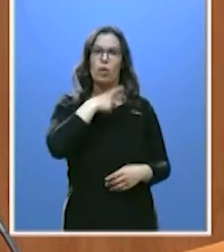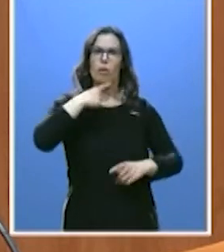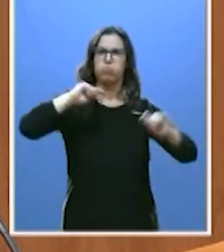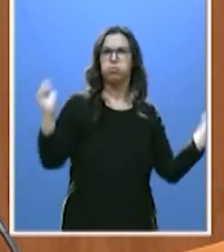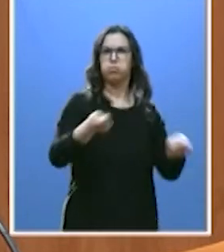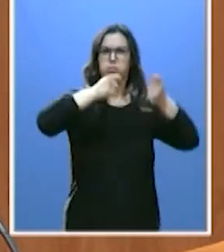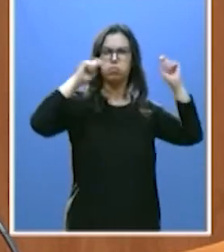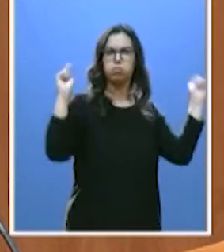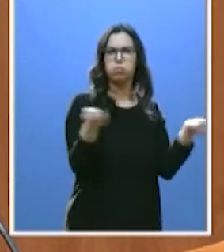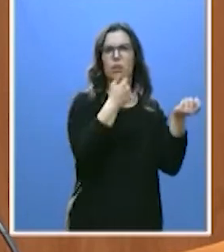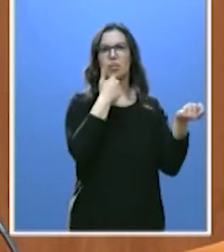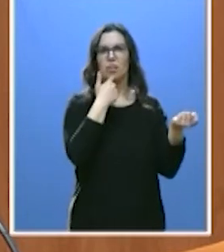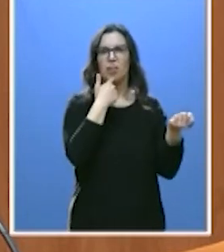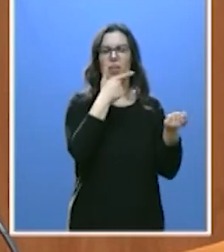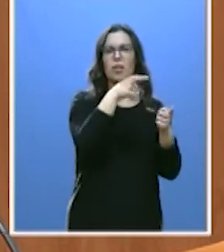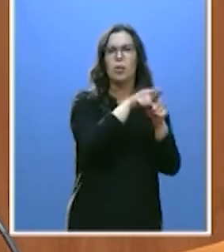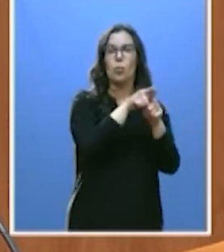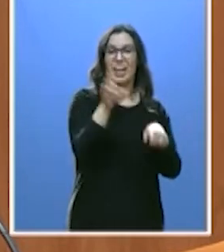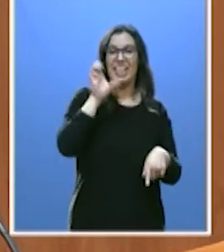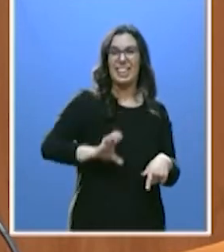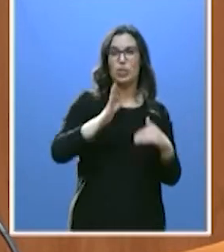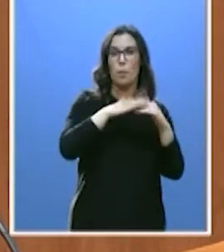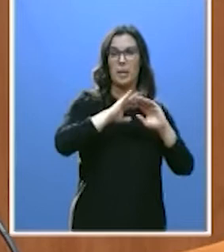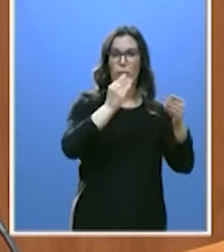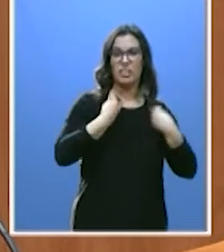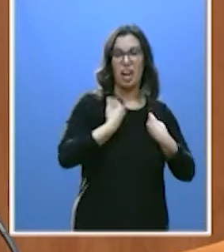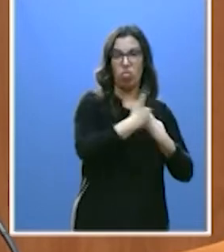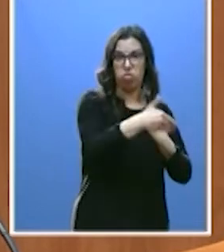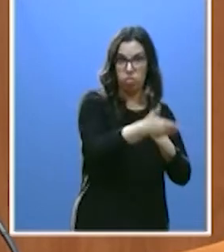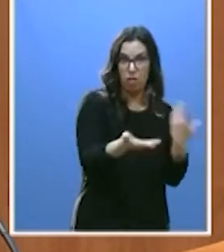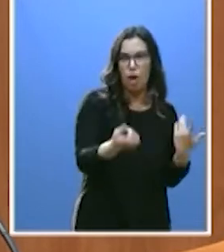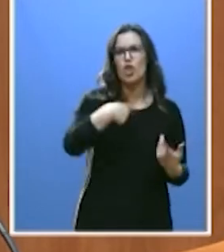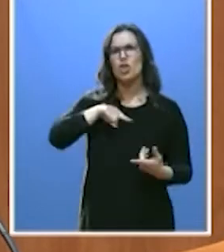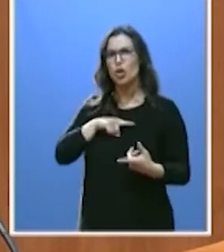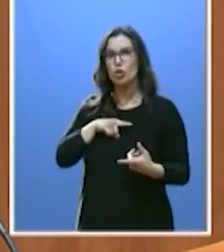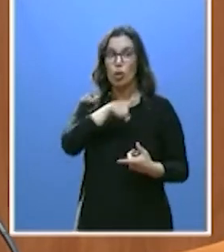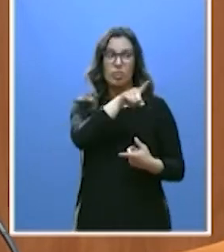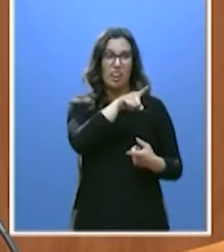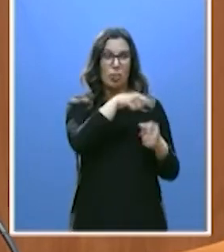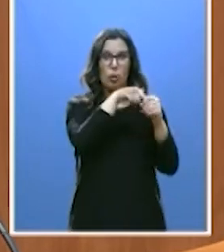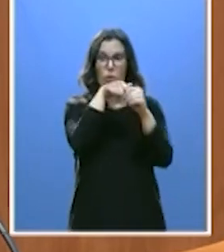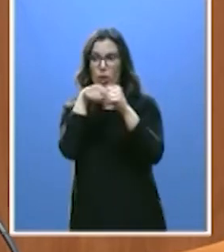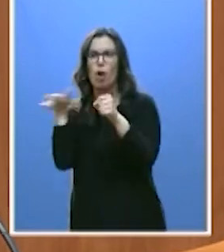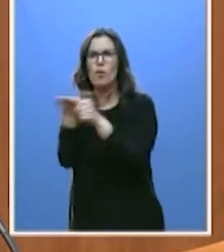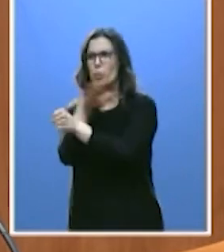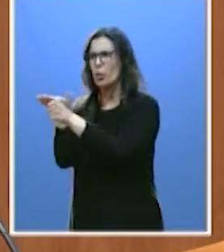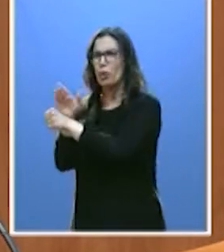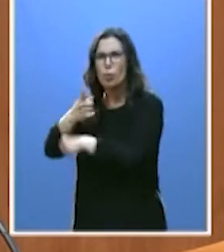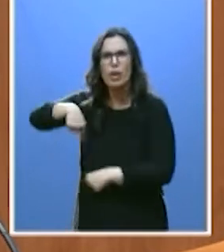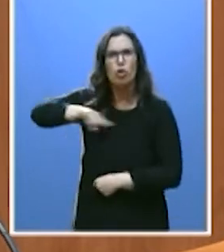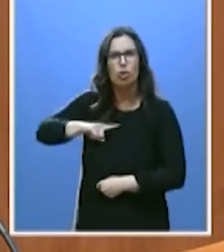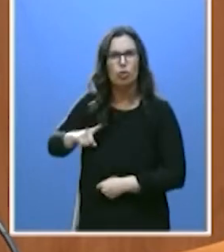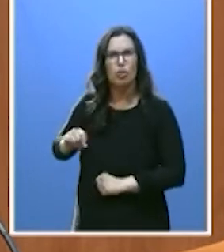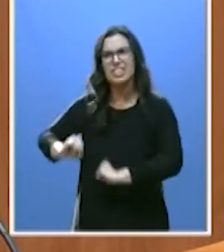su ineficiente ingreso mínimo vital mientras que nosotros cubrimos los huecos que habían dejado en centenares de familias de esta